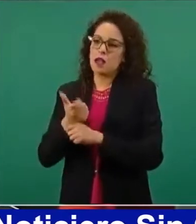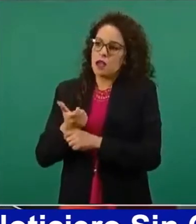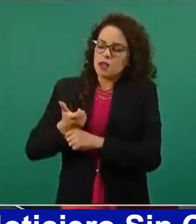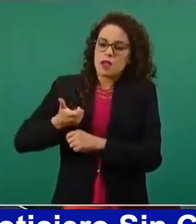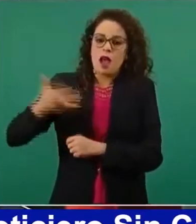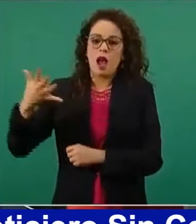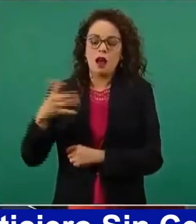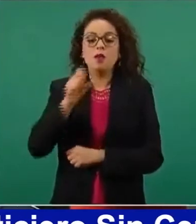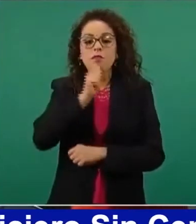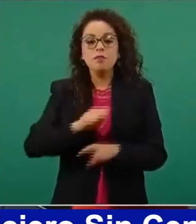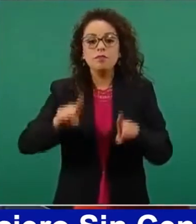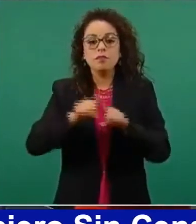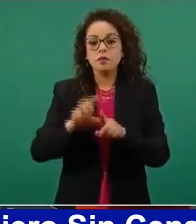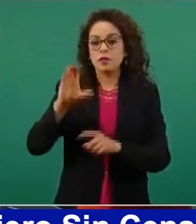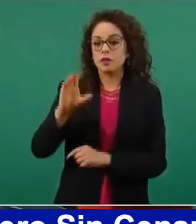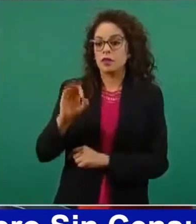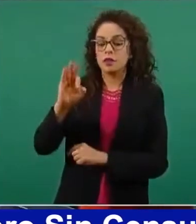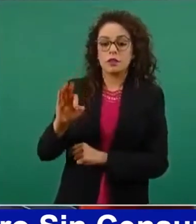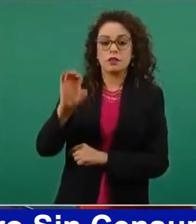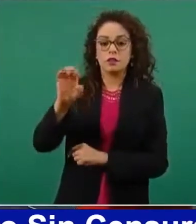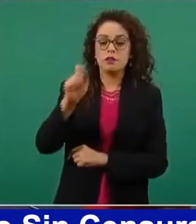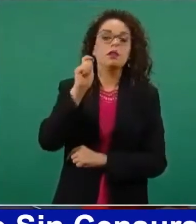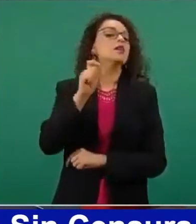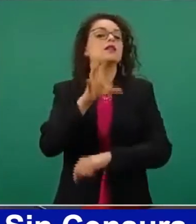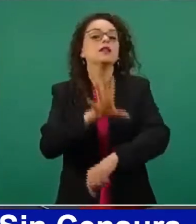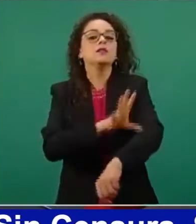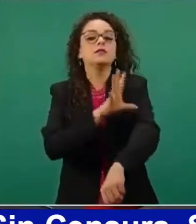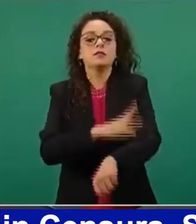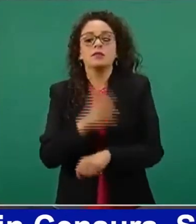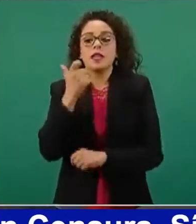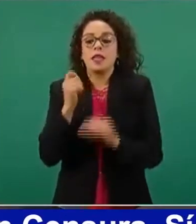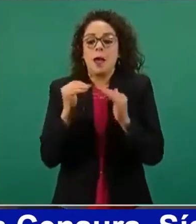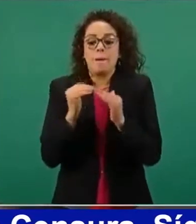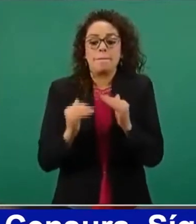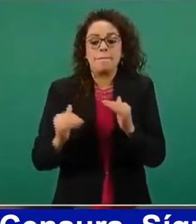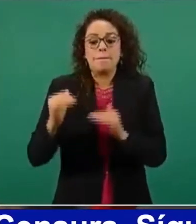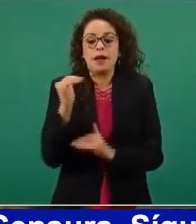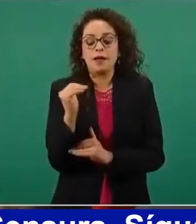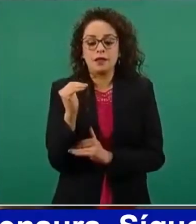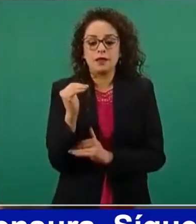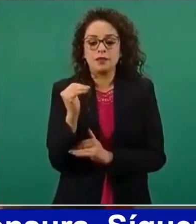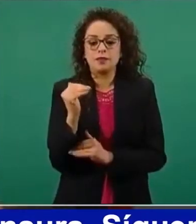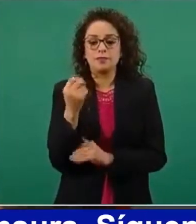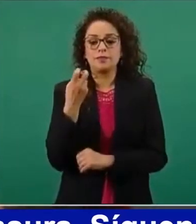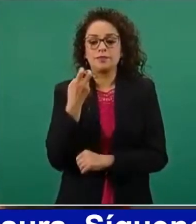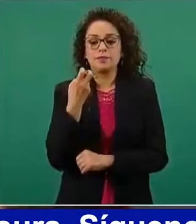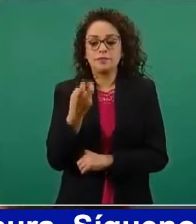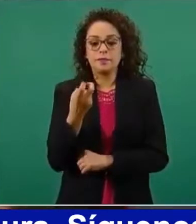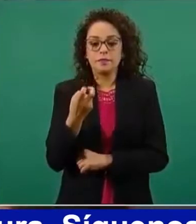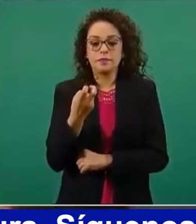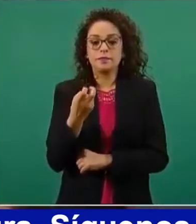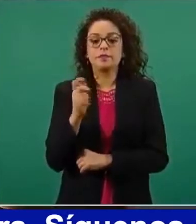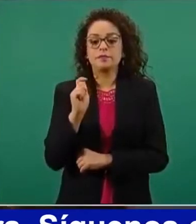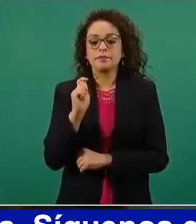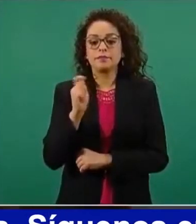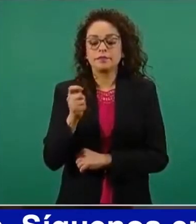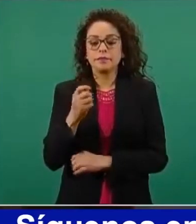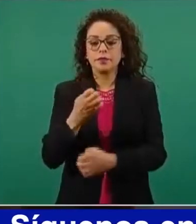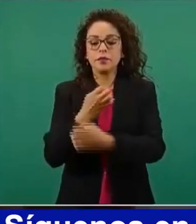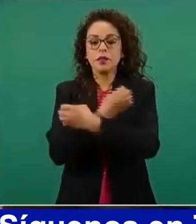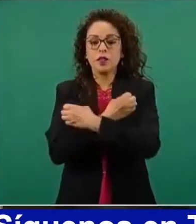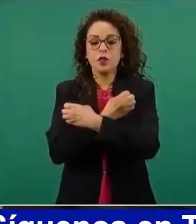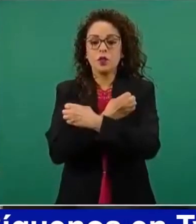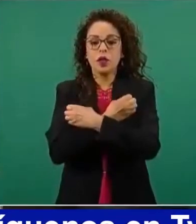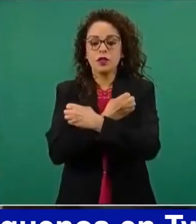incrementó sus tarifas de energía eléctrica, lo que dio al traste con este programa de educación virtual que se